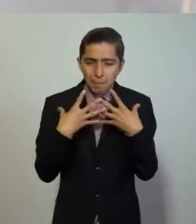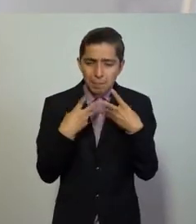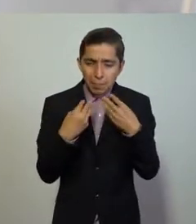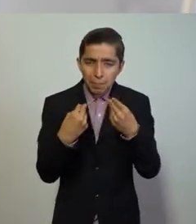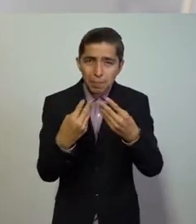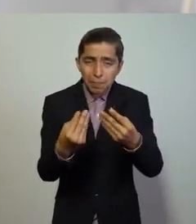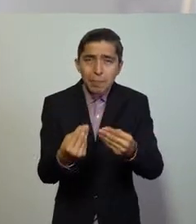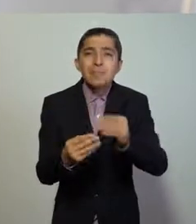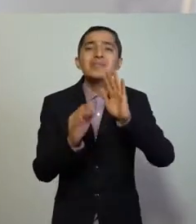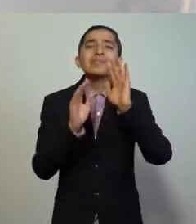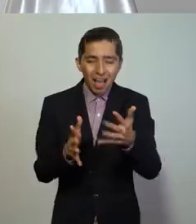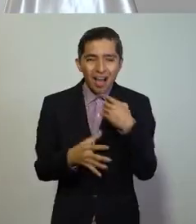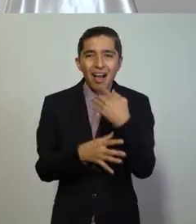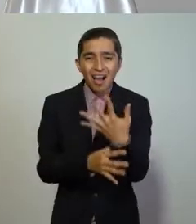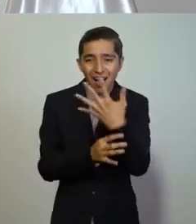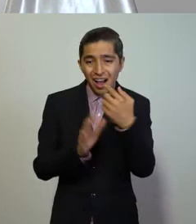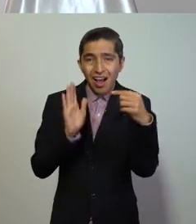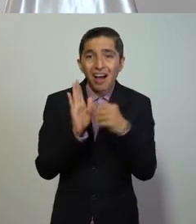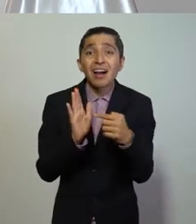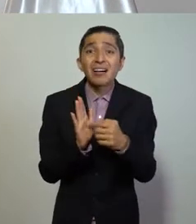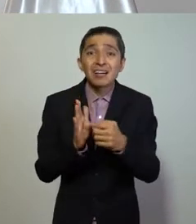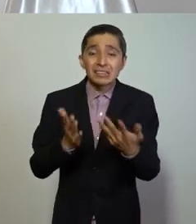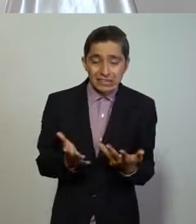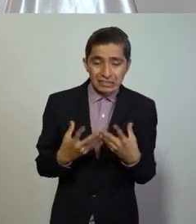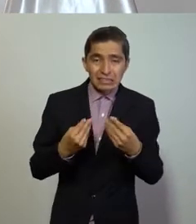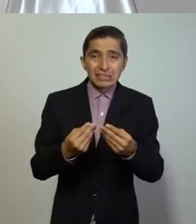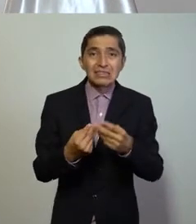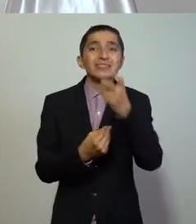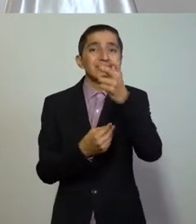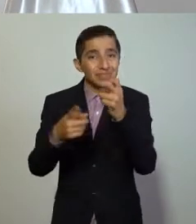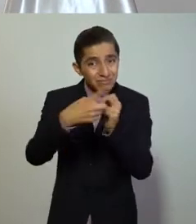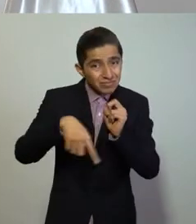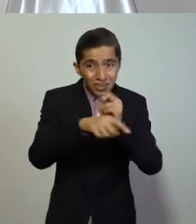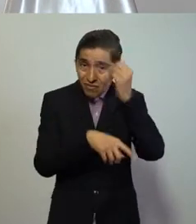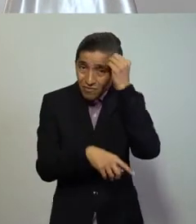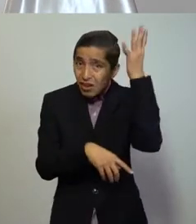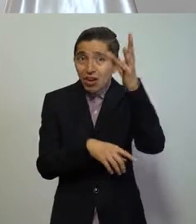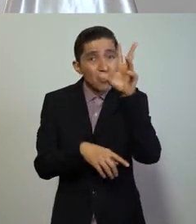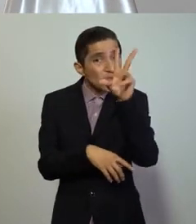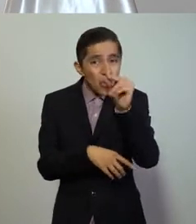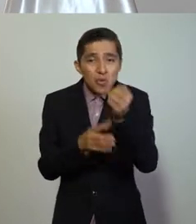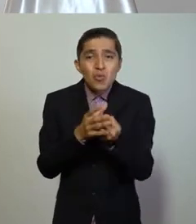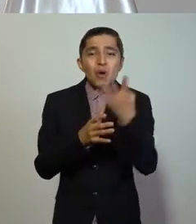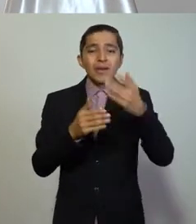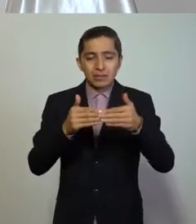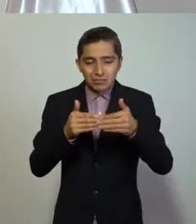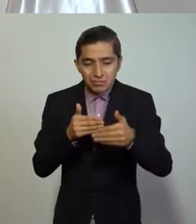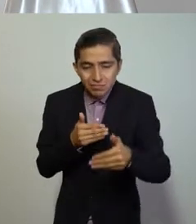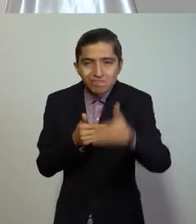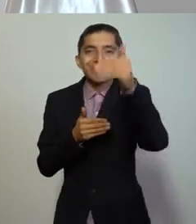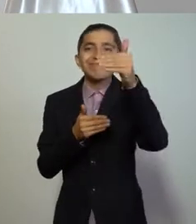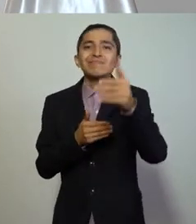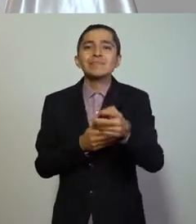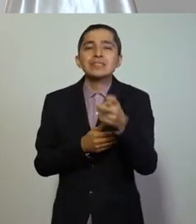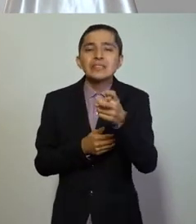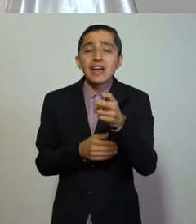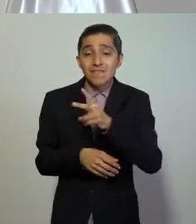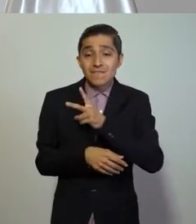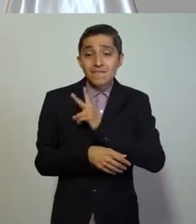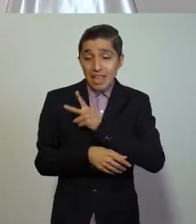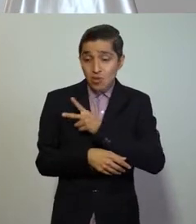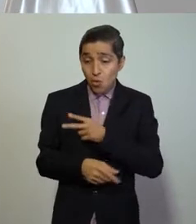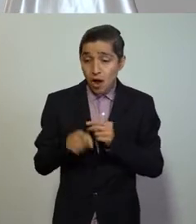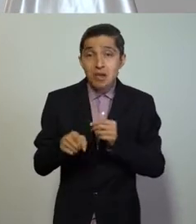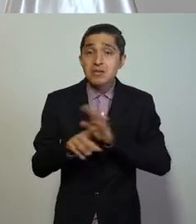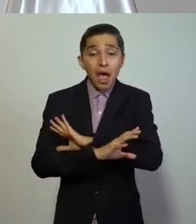contagios confirmados. Por lo tanto, no debemos de olvidar que esta nueva etapa no significa que el